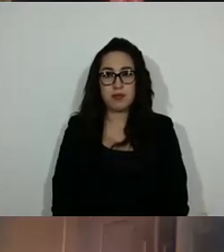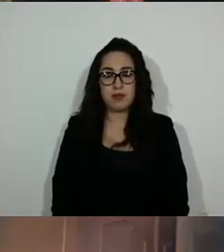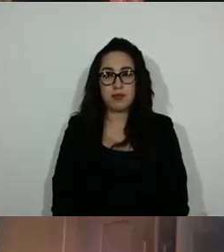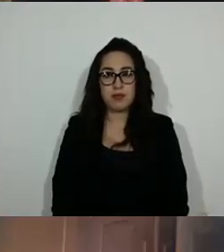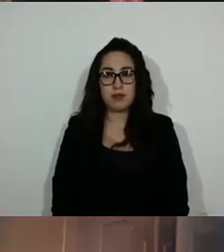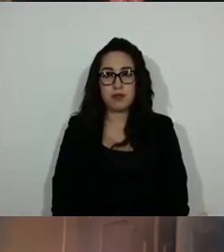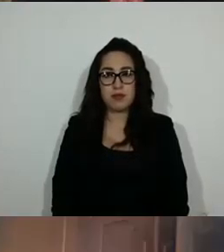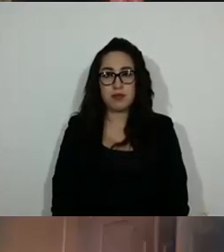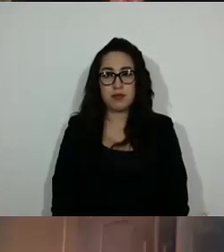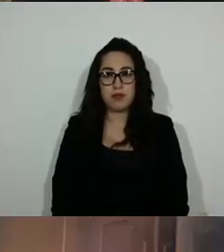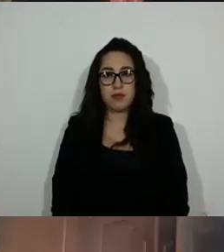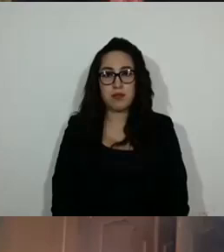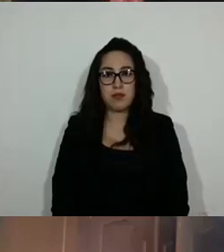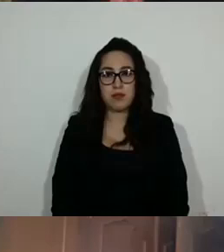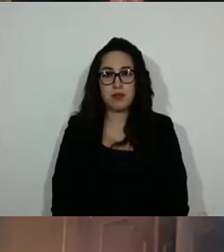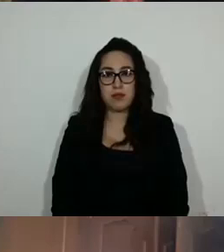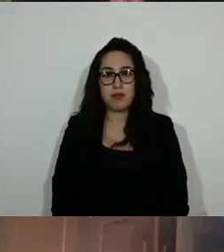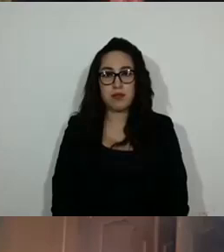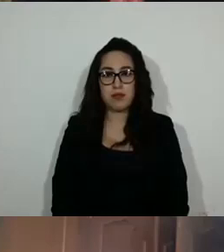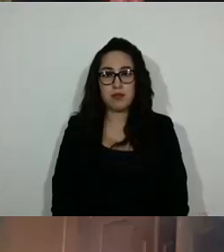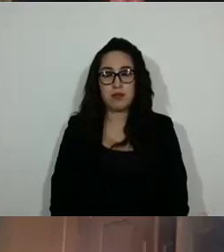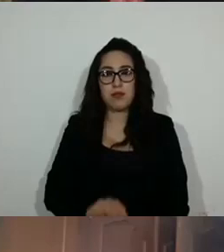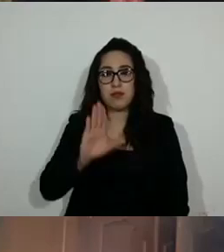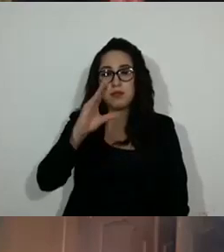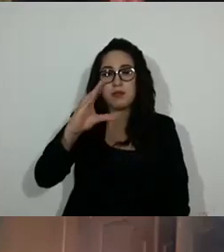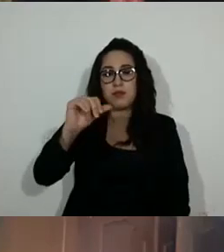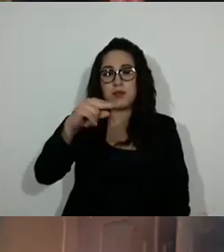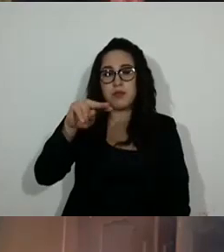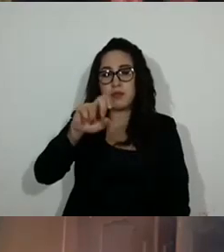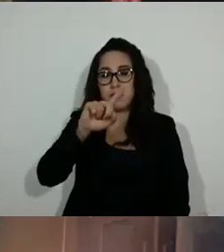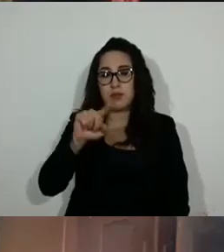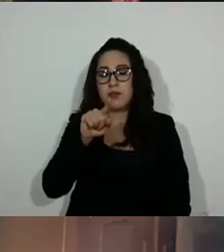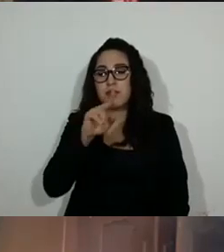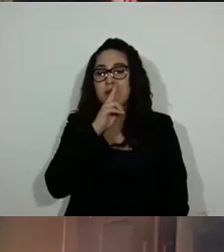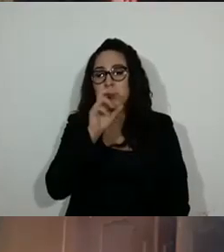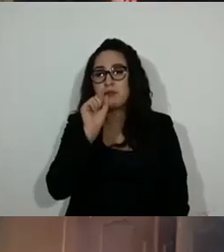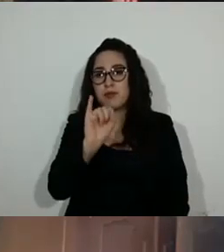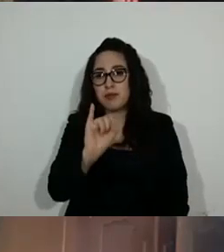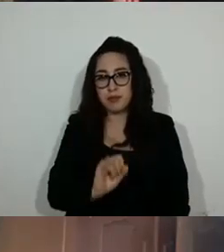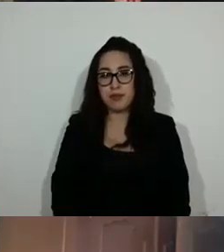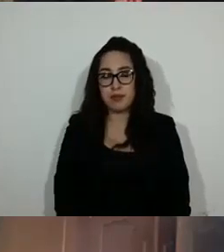Cáñez Morales, a favor. Gracias, diputado.